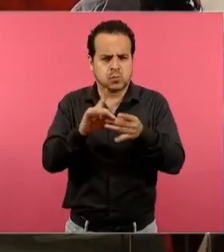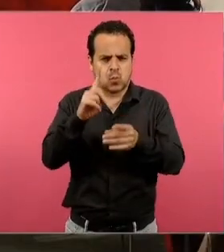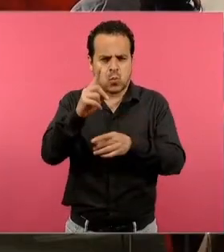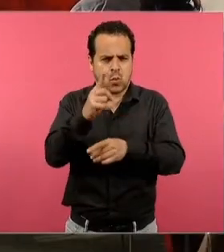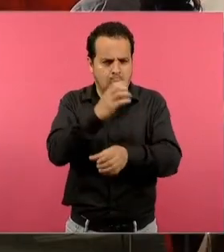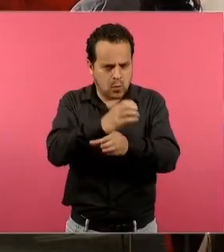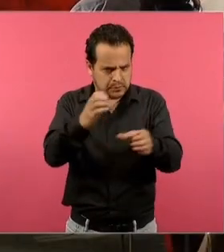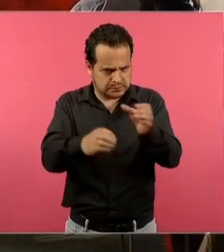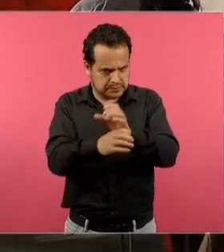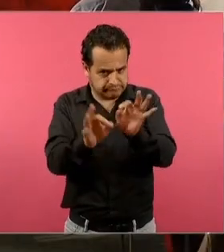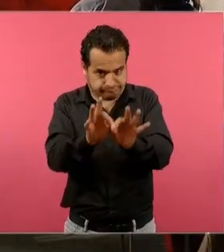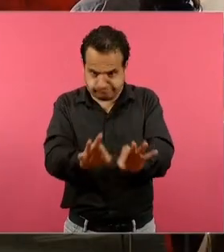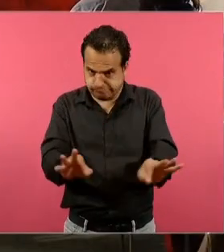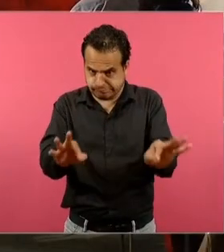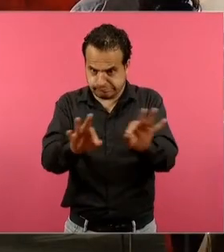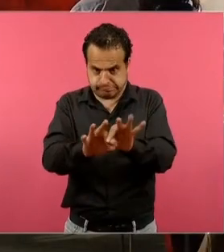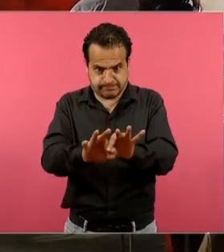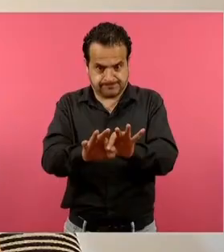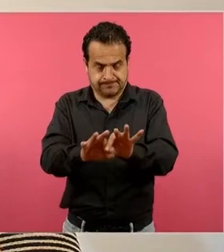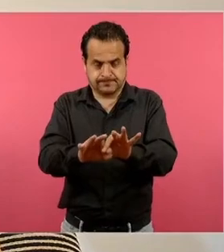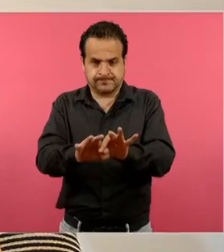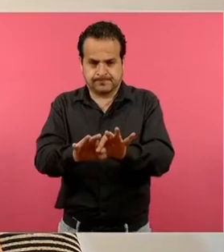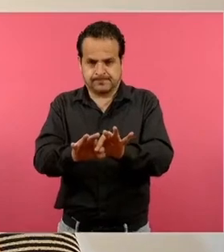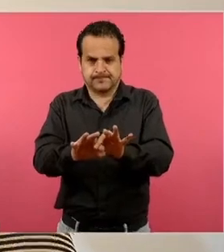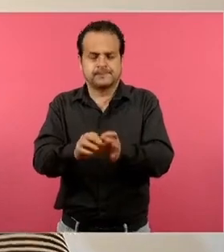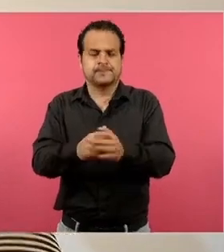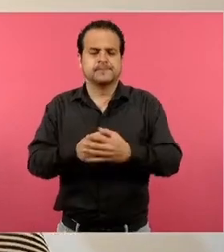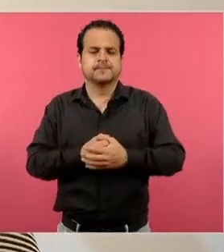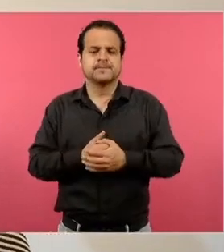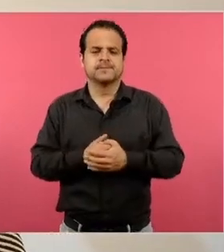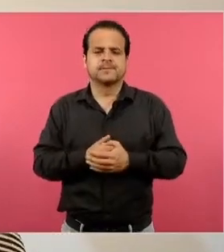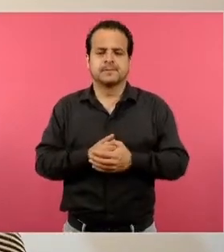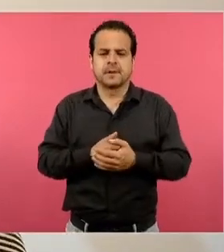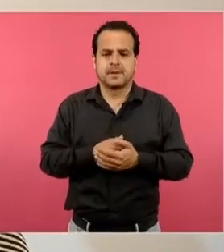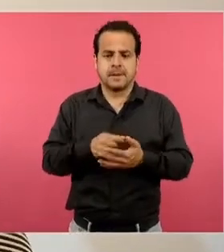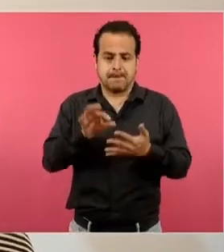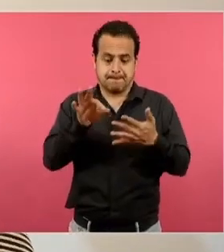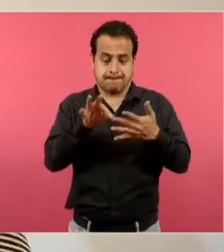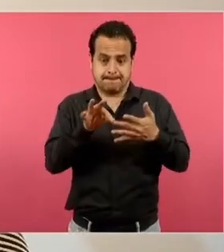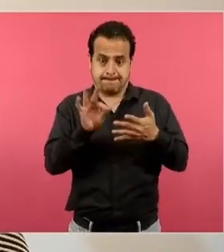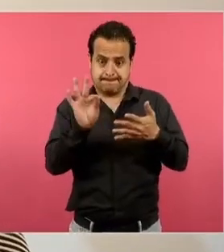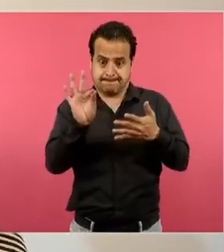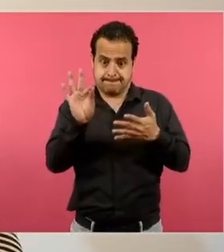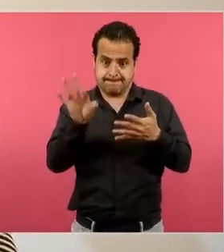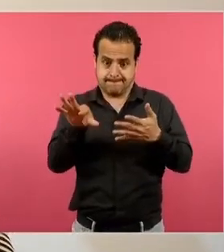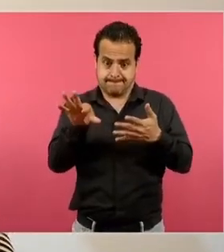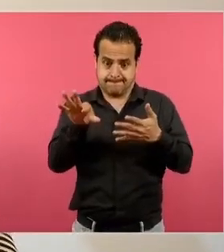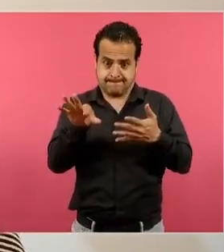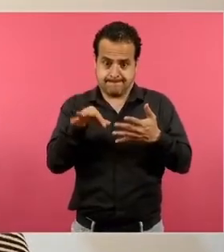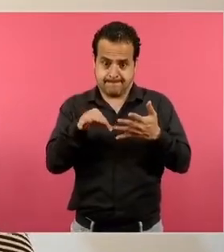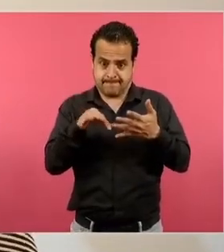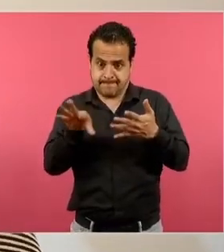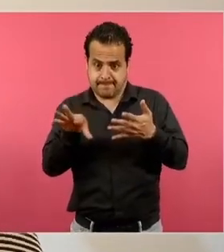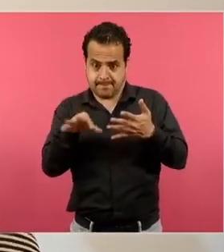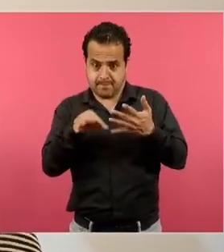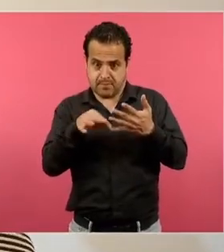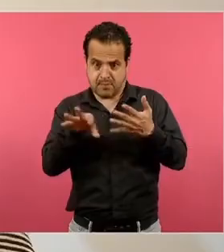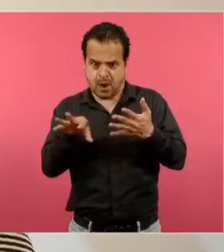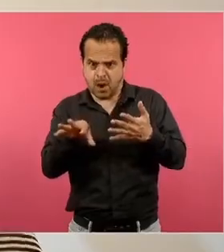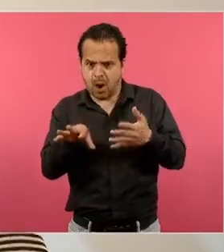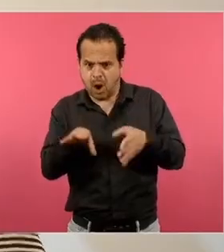que tiene que ver con el tipo de modelos pedagógicos de educación básica que hemos tenido en nuestro país